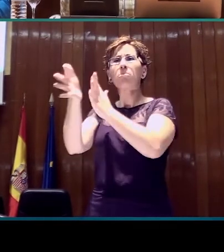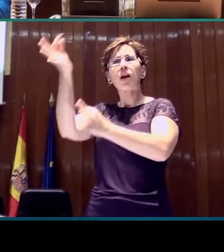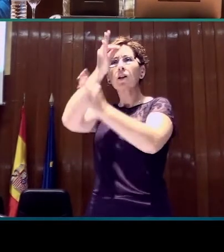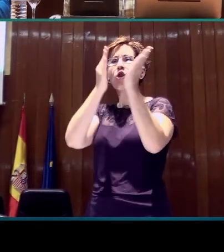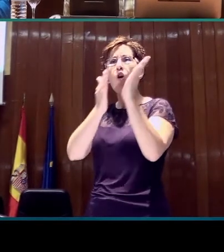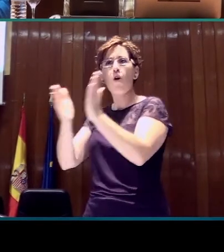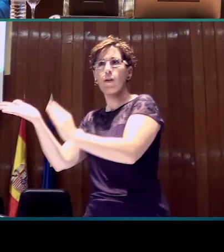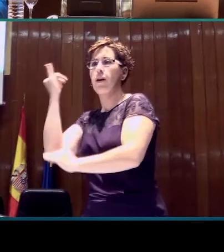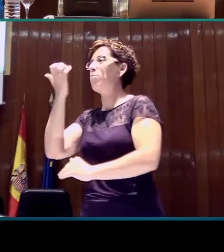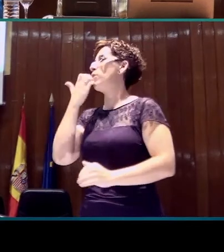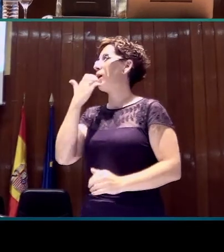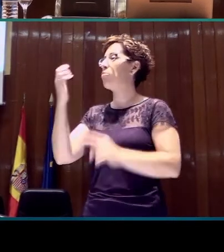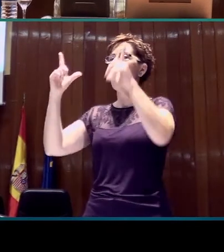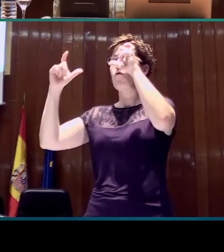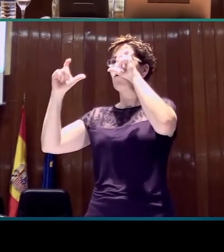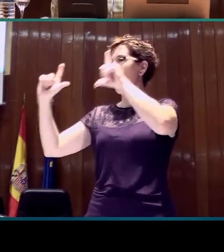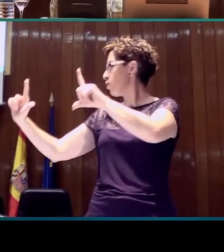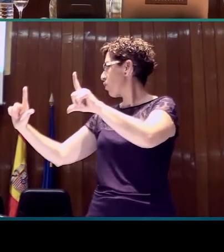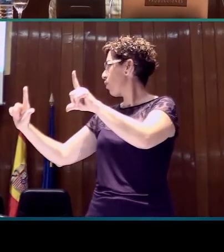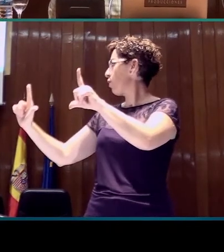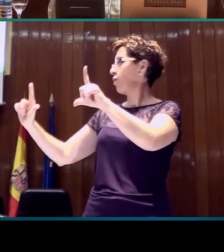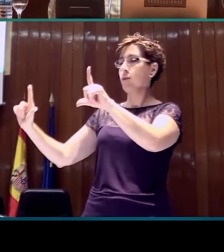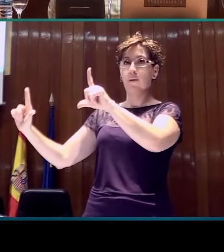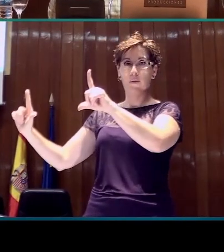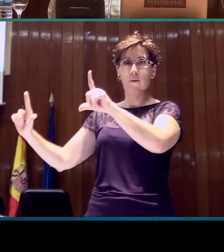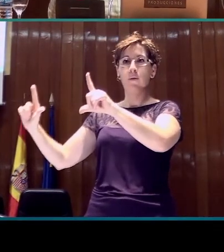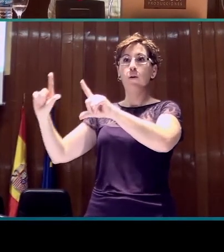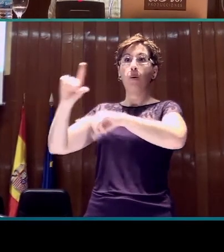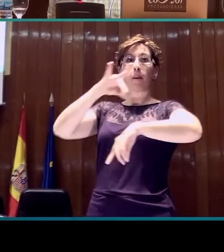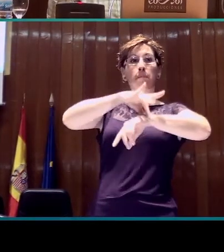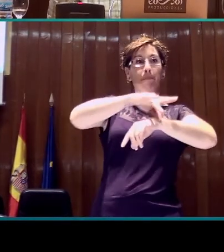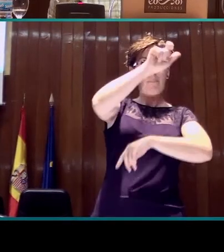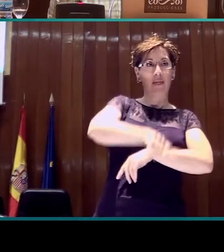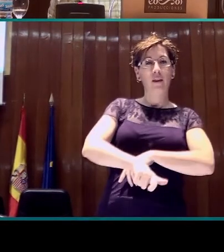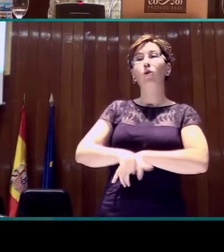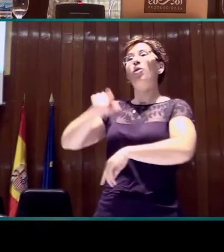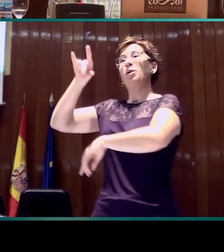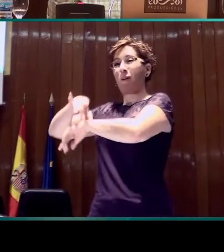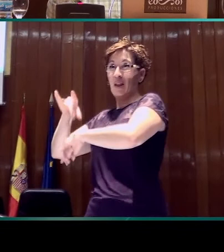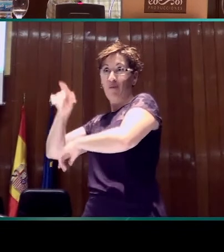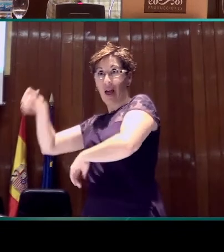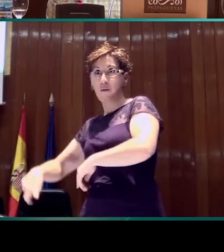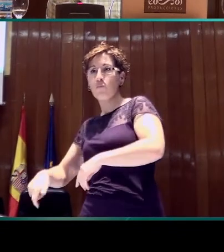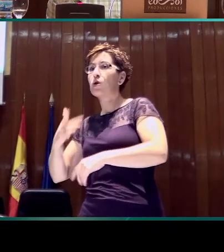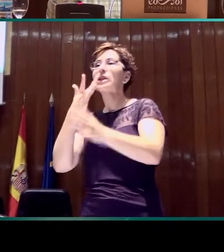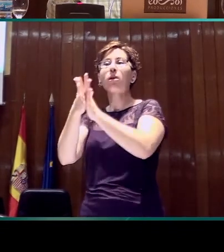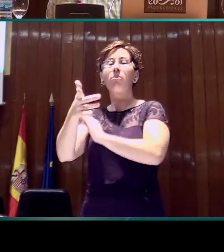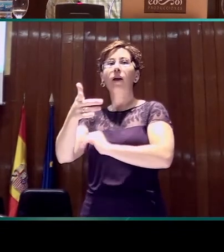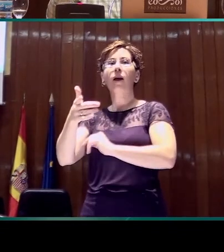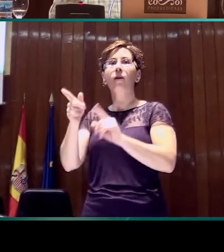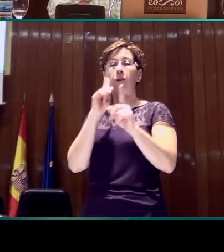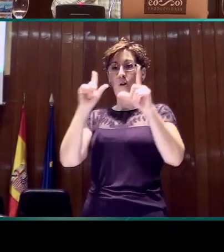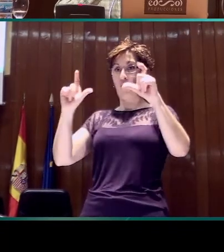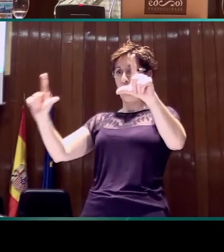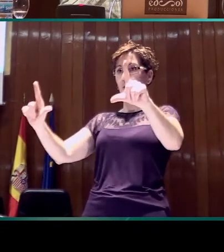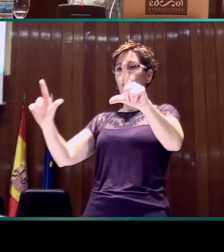foto con un médico y con un enfermo, siempre vamos a decir, si me preguntas quiénes están en la